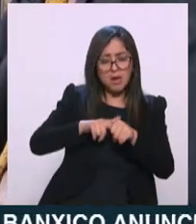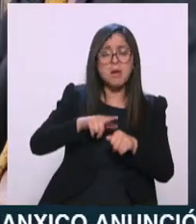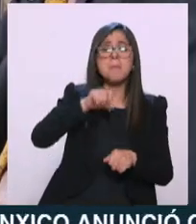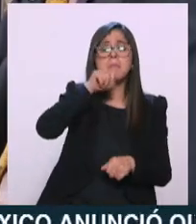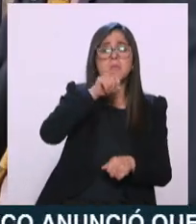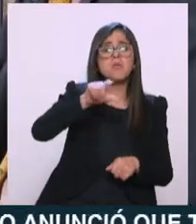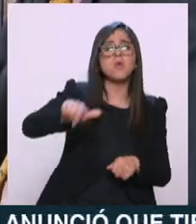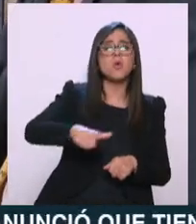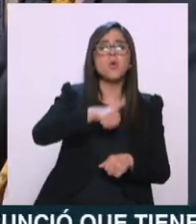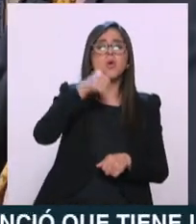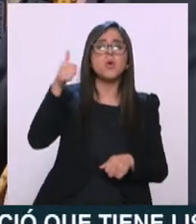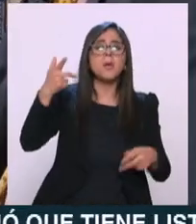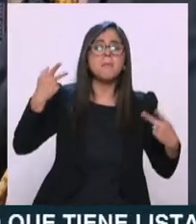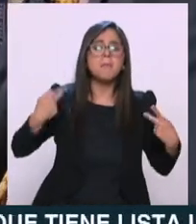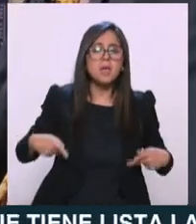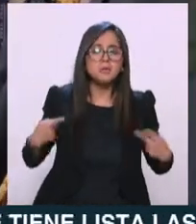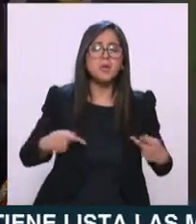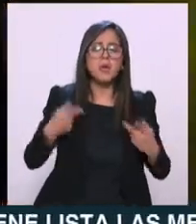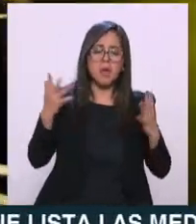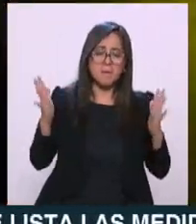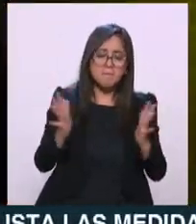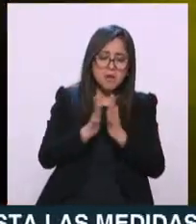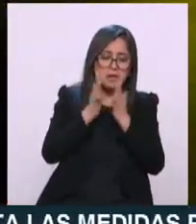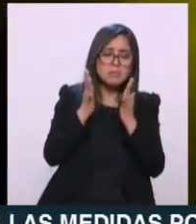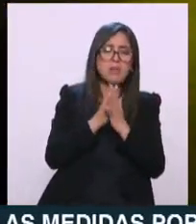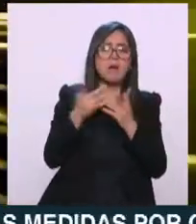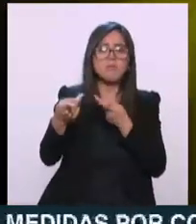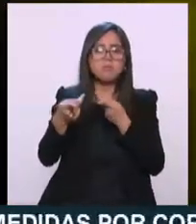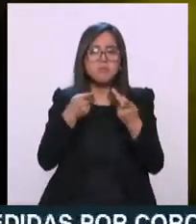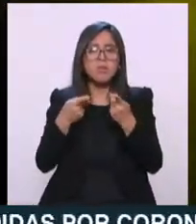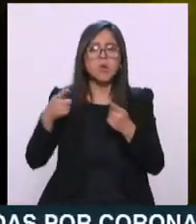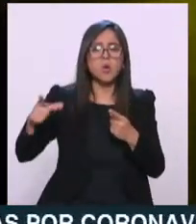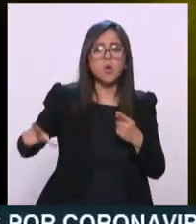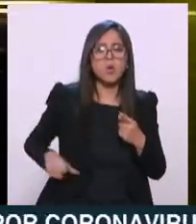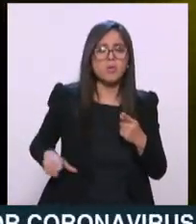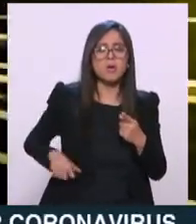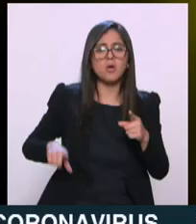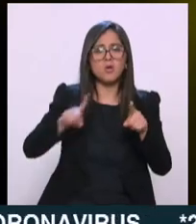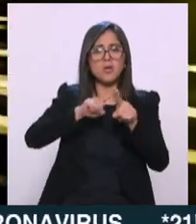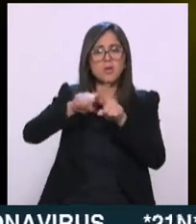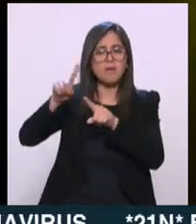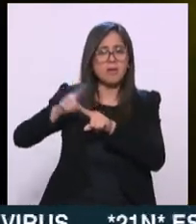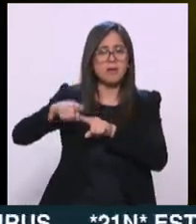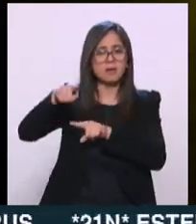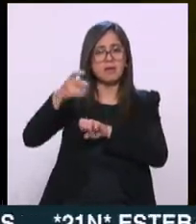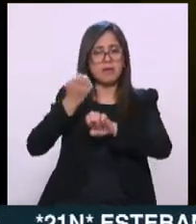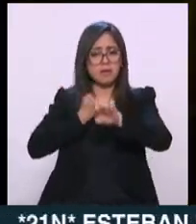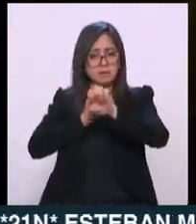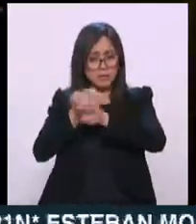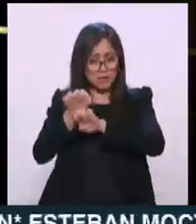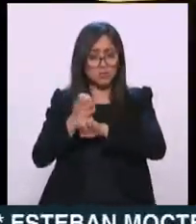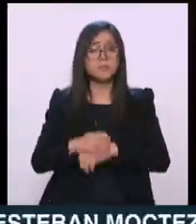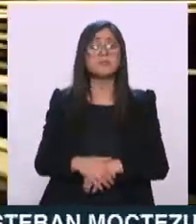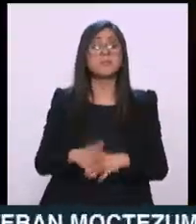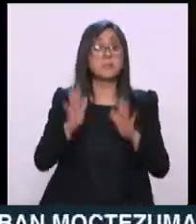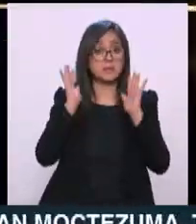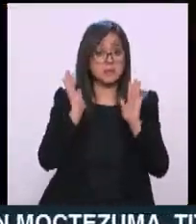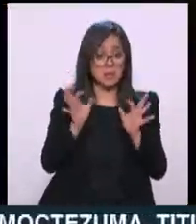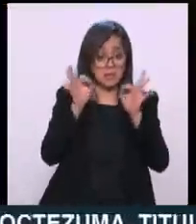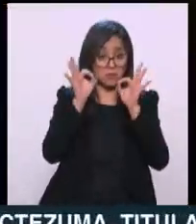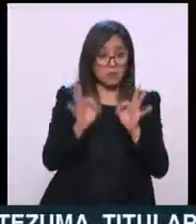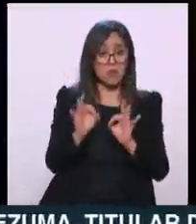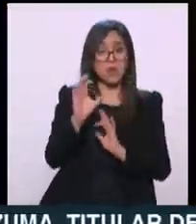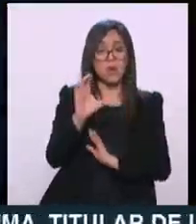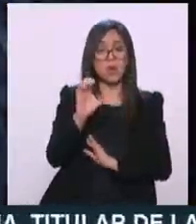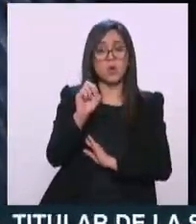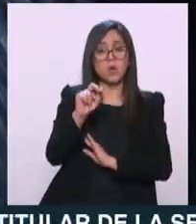han participado también muy activamente gobiernos estatales y una vez que se tiene esto el CONACYT tiene capacidad